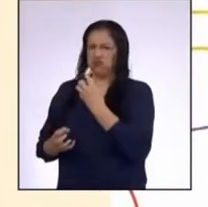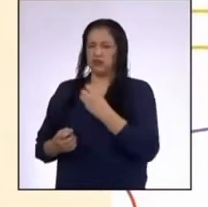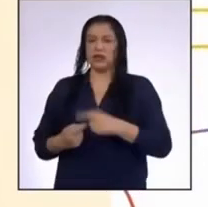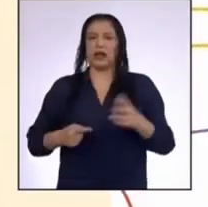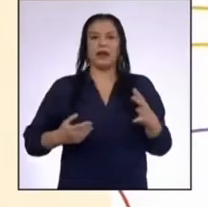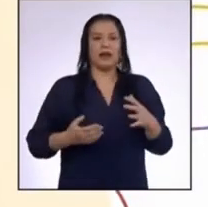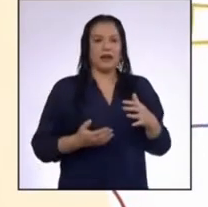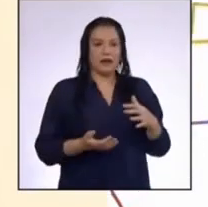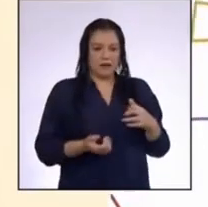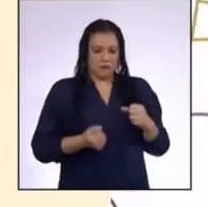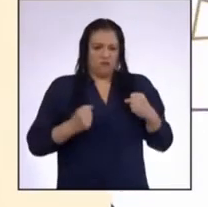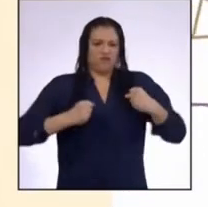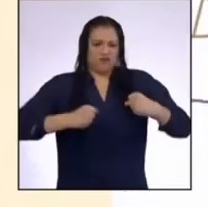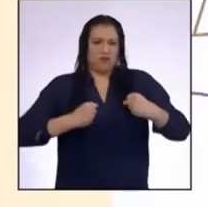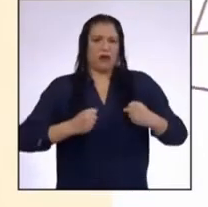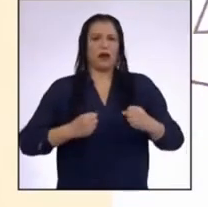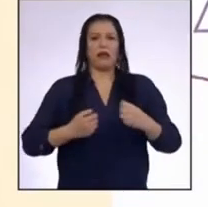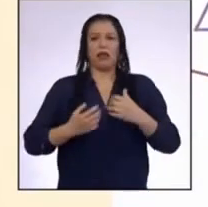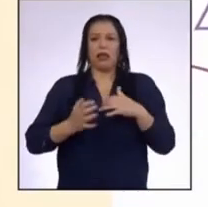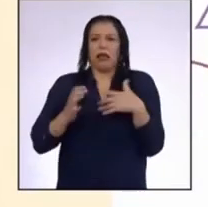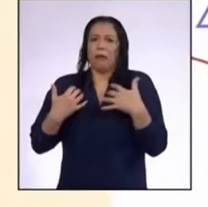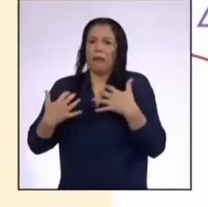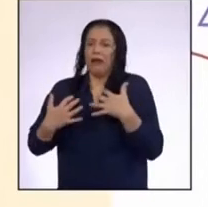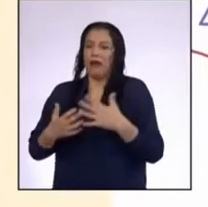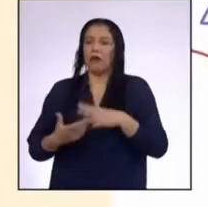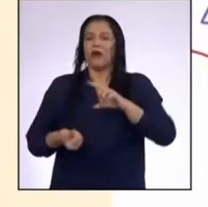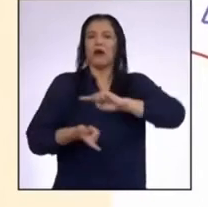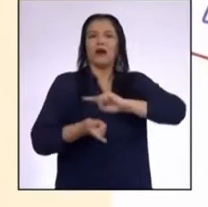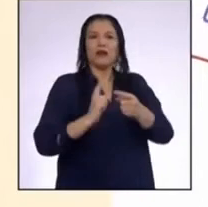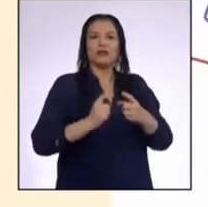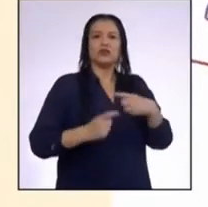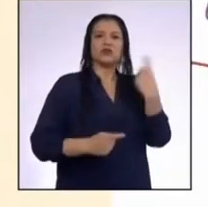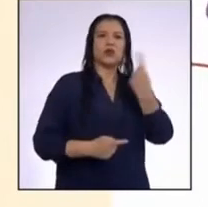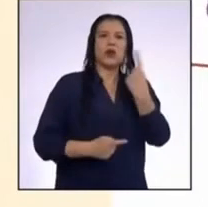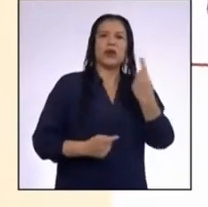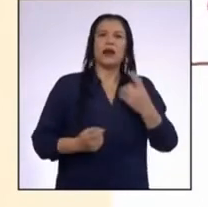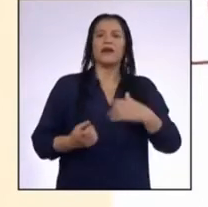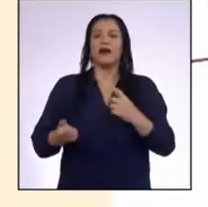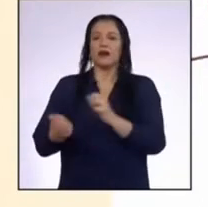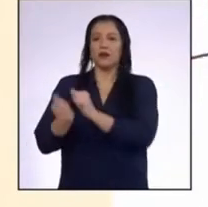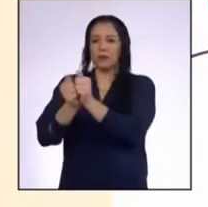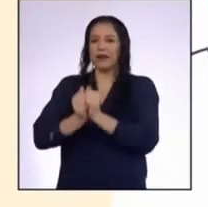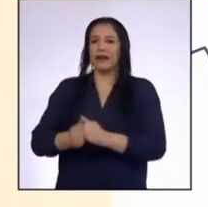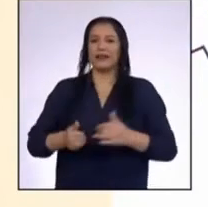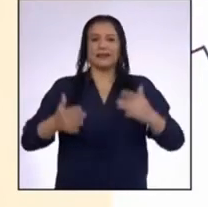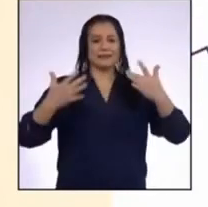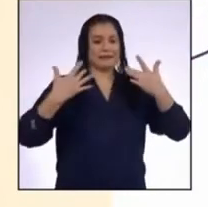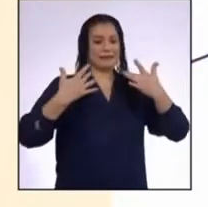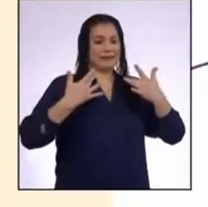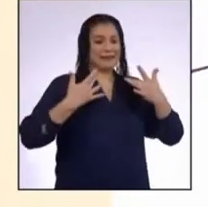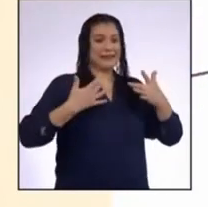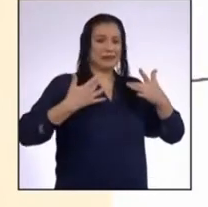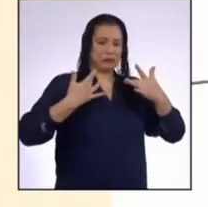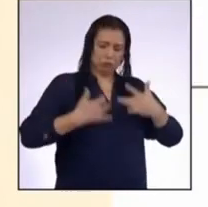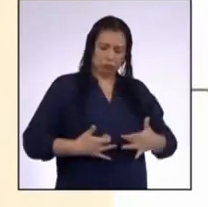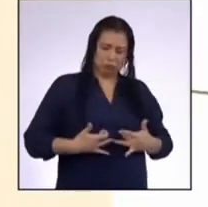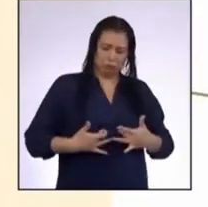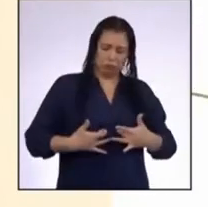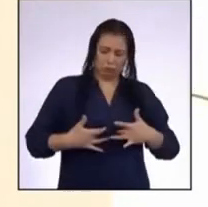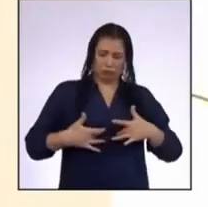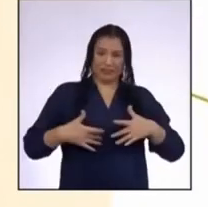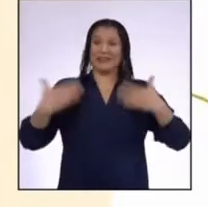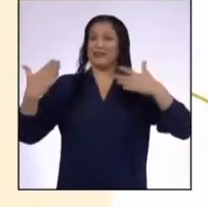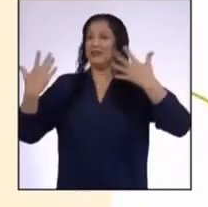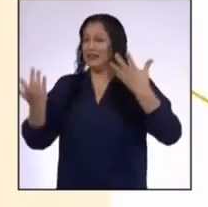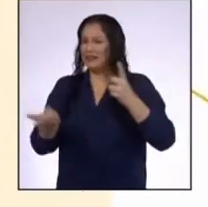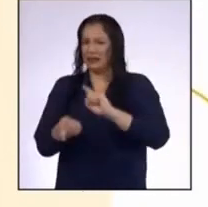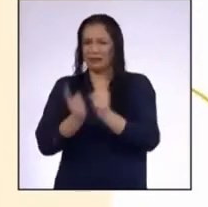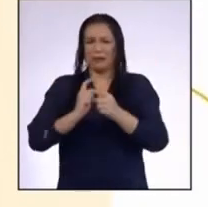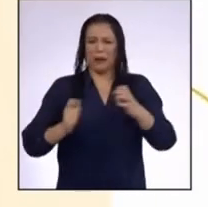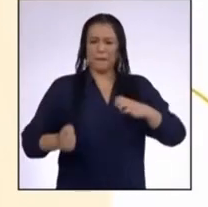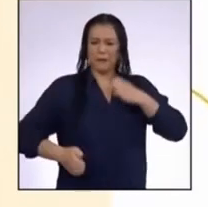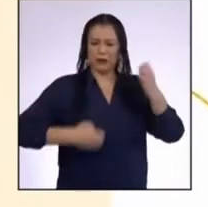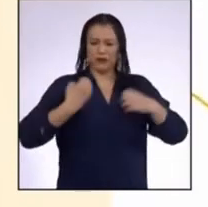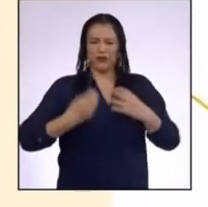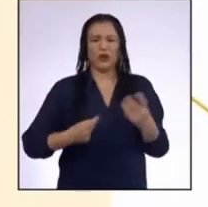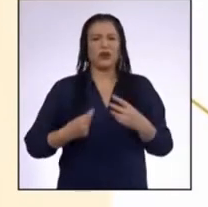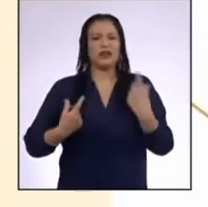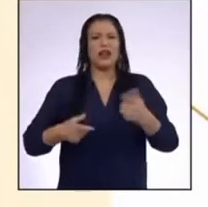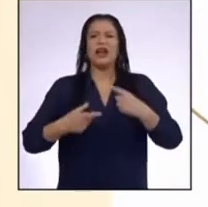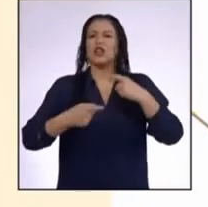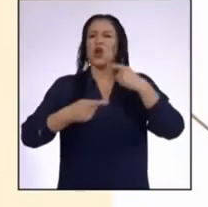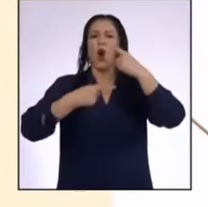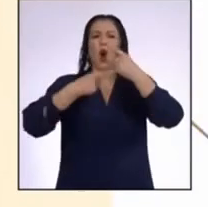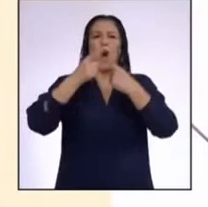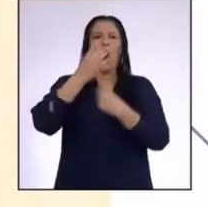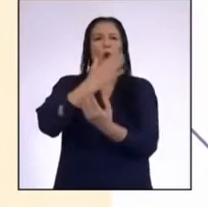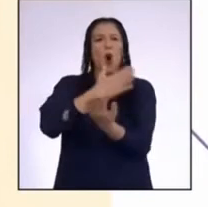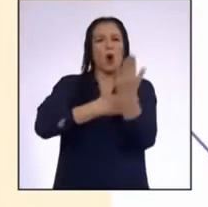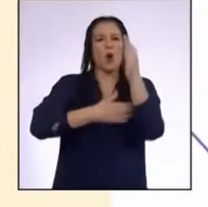valentía De soledad a compañía De tristeza a felicidad He sentido que mis emociones han estado muy presentes